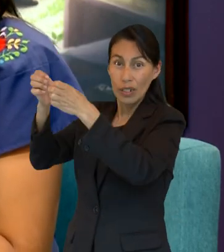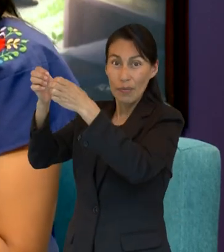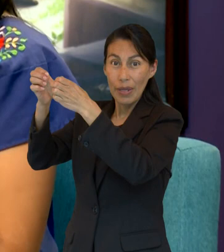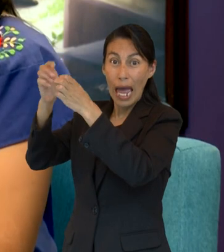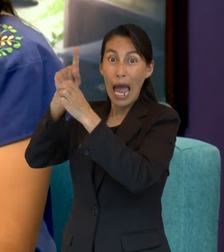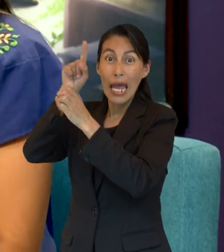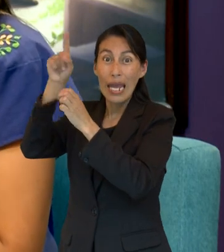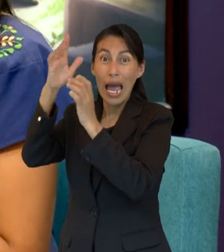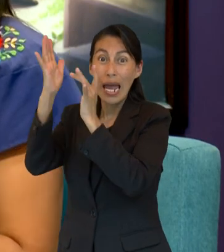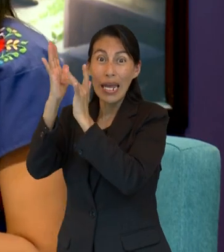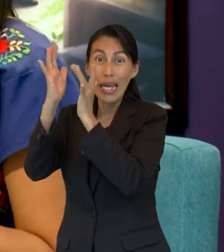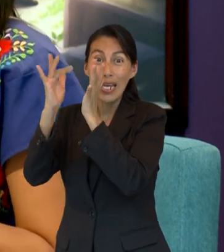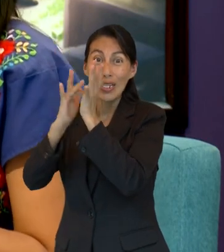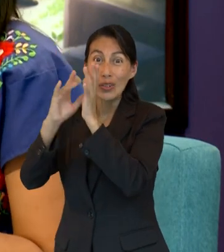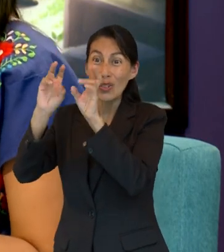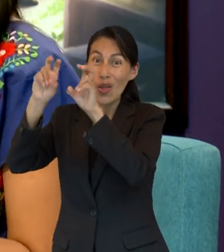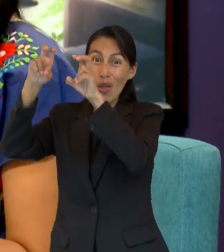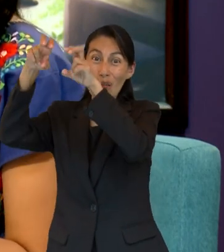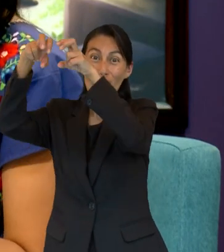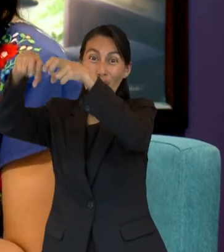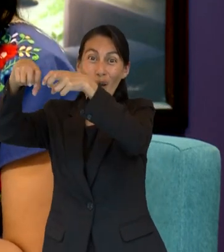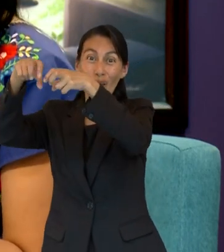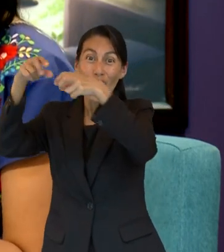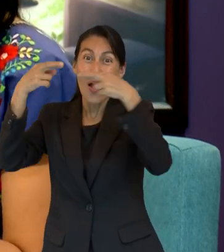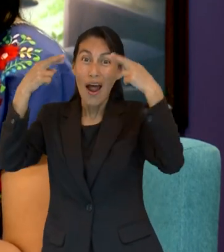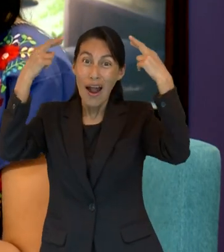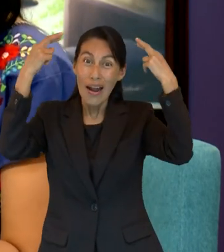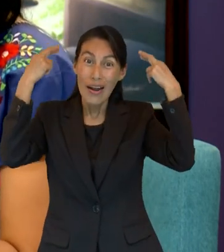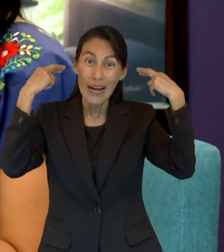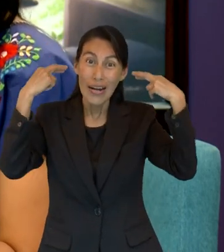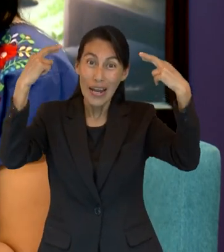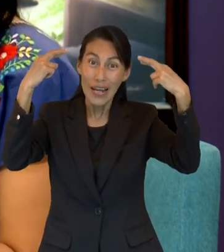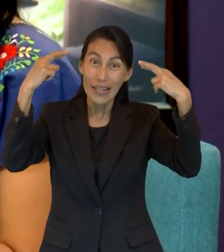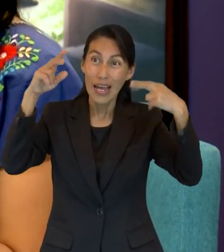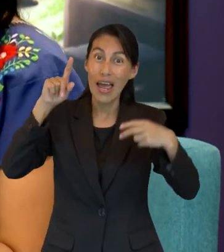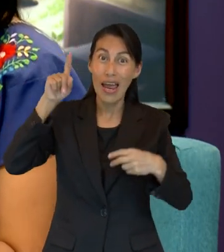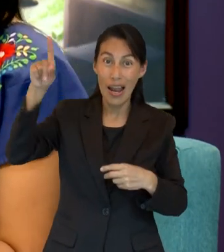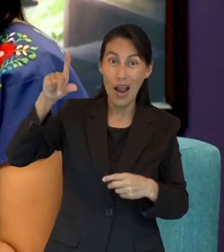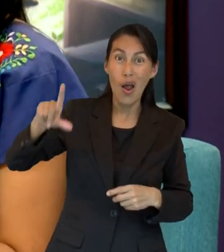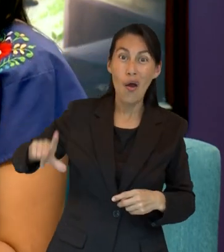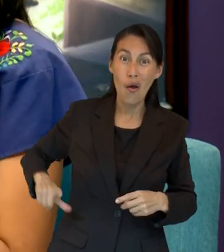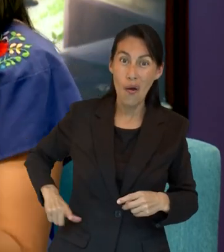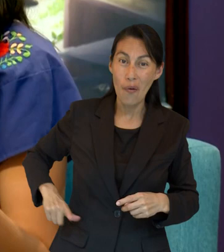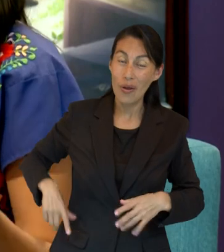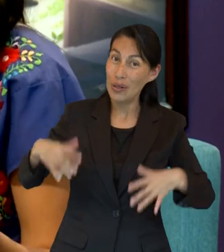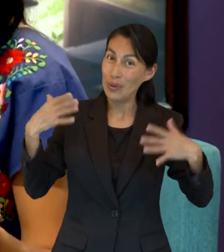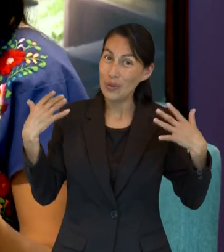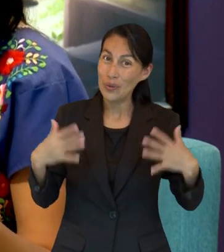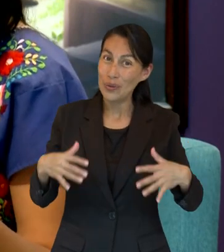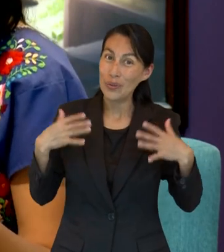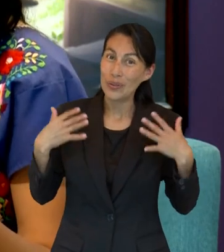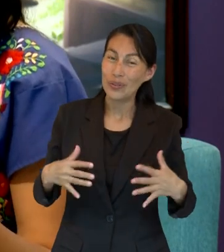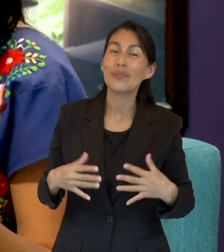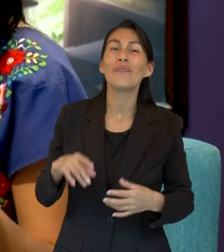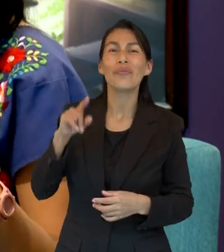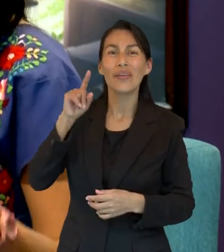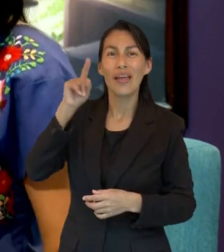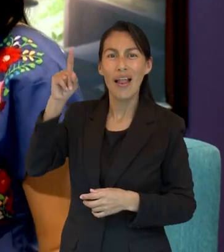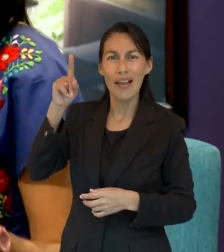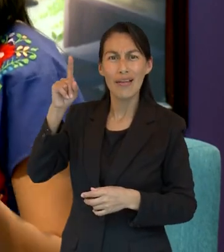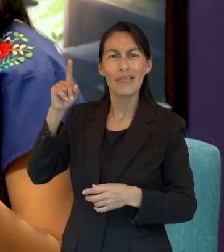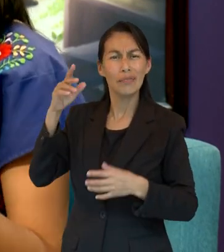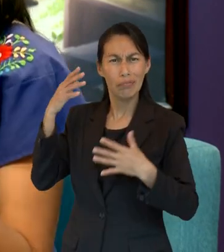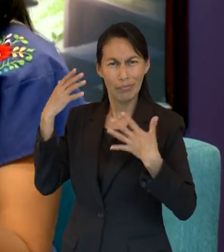tomar posesión del trono. Es la entronización del Hijo que va a ser como su gobierno de Israel va a ser establecido